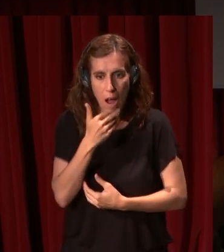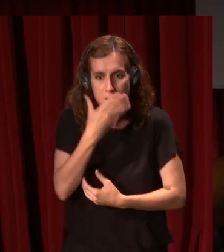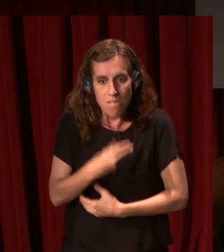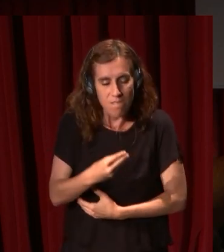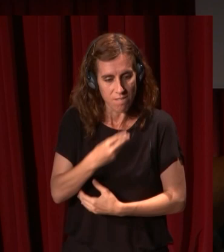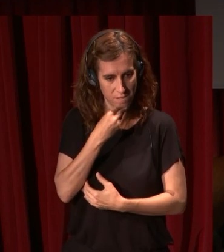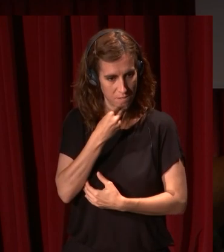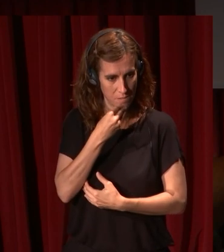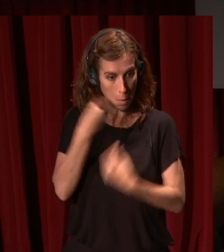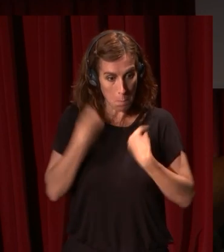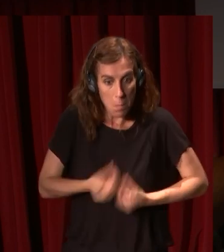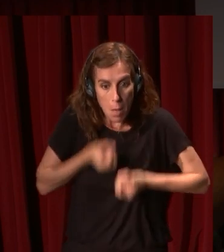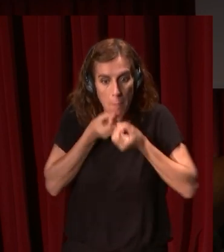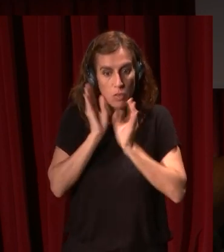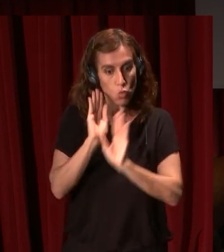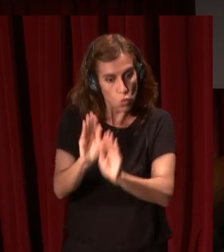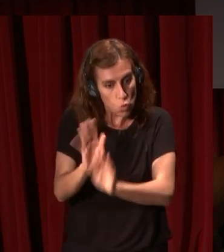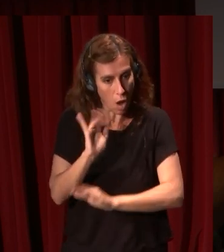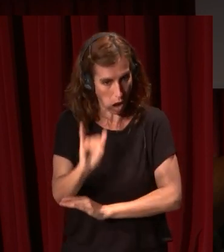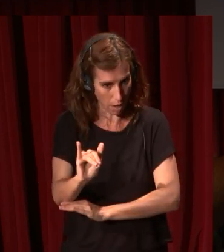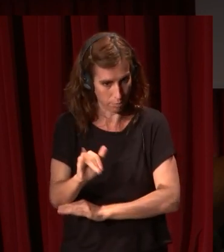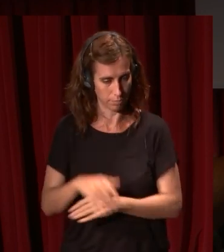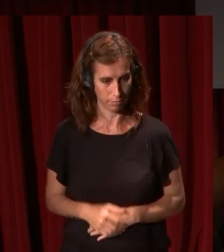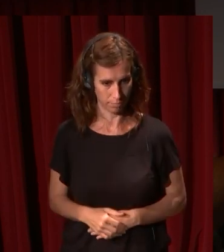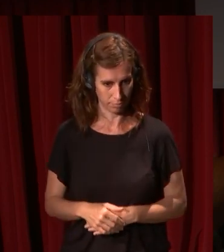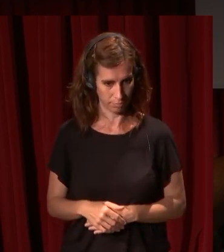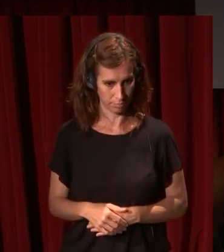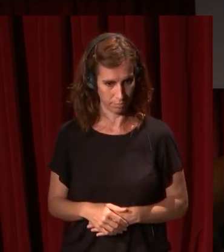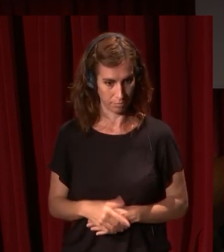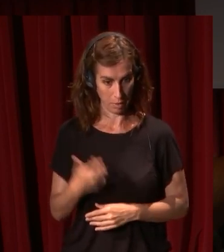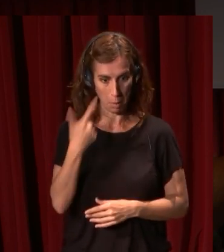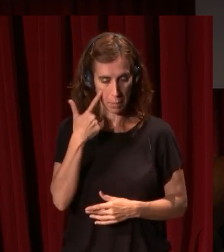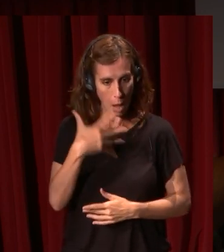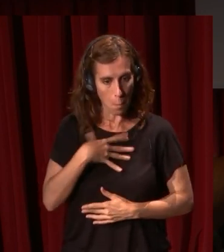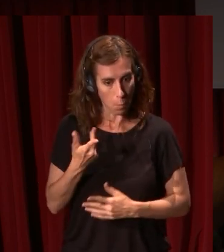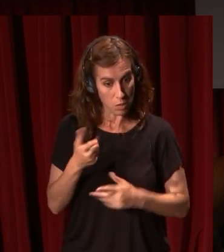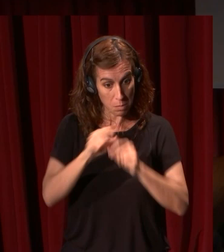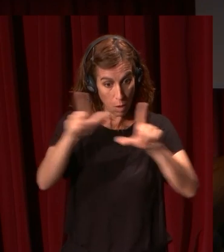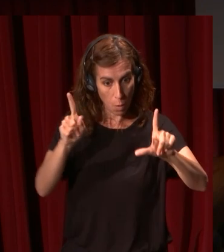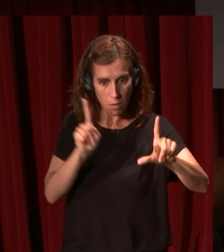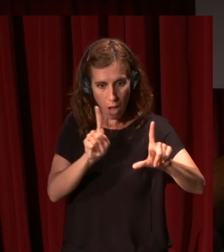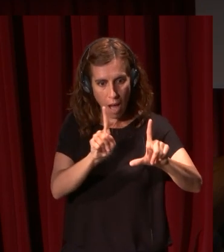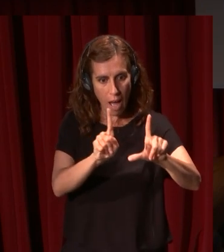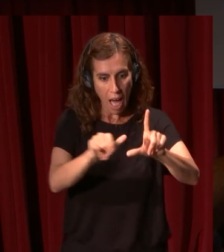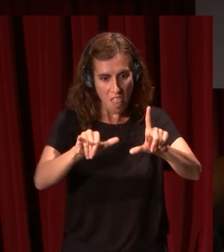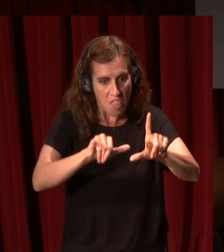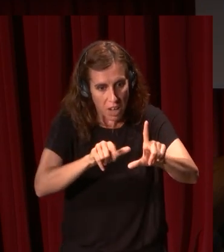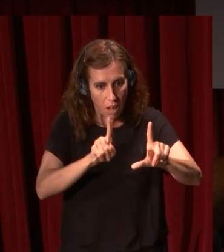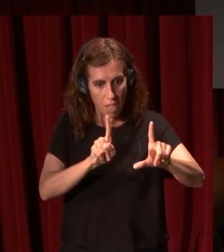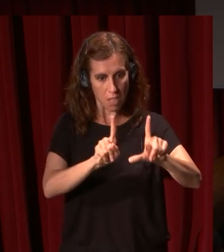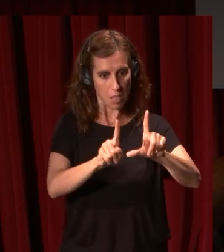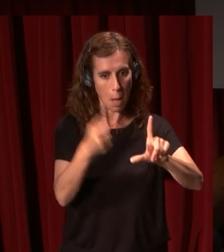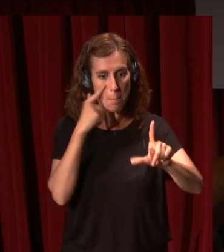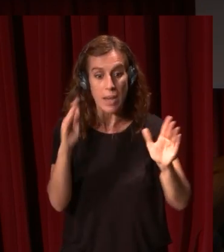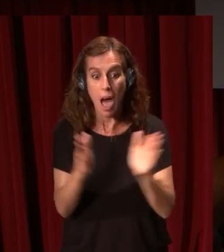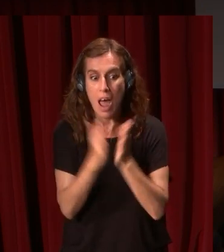expresivo en sí mismo y se ve muy bien eso en los síndicos acercaros al cuadro lo que podáis cuando vayáis a la sala y fijaros en las páginas del libro